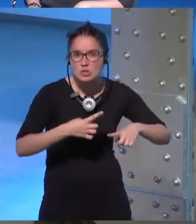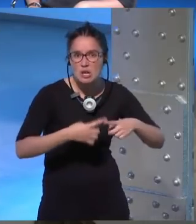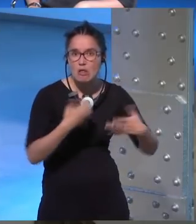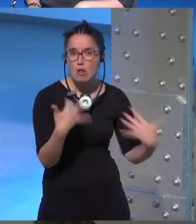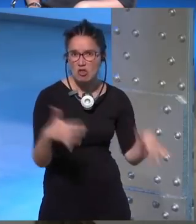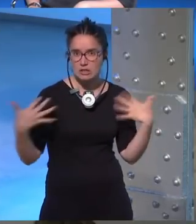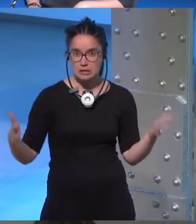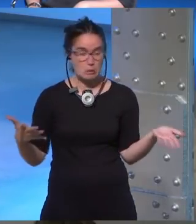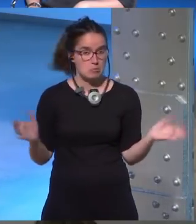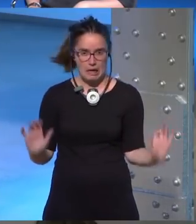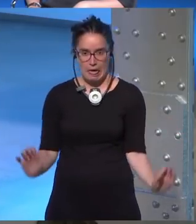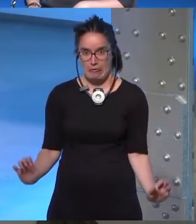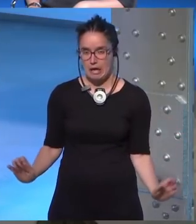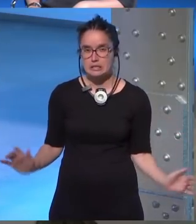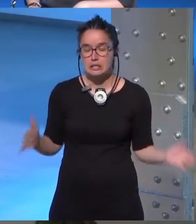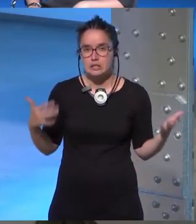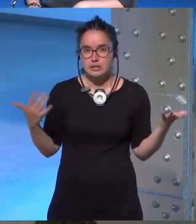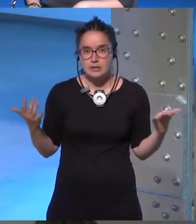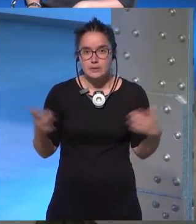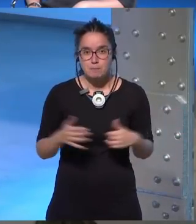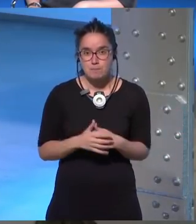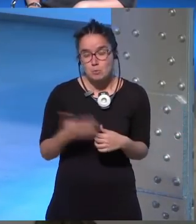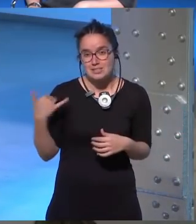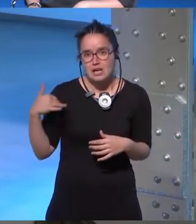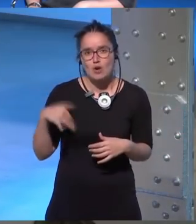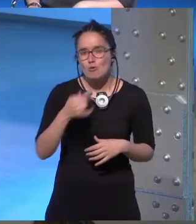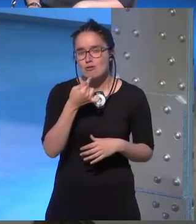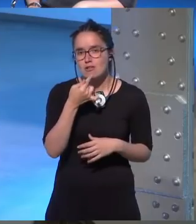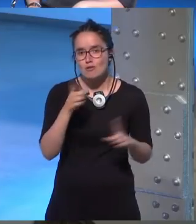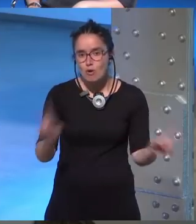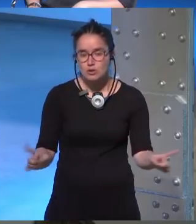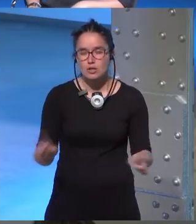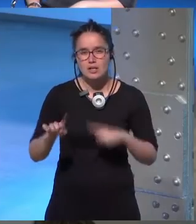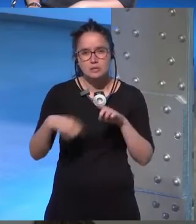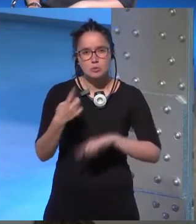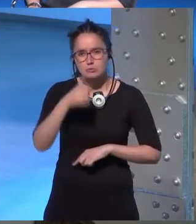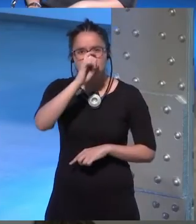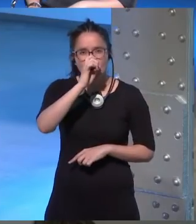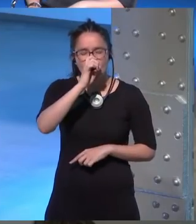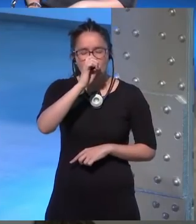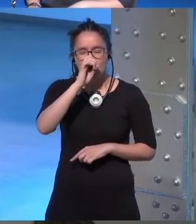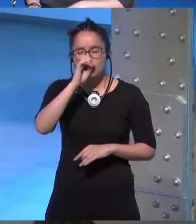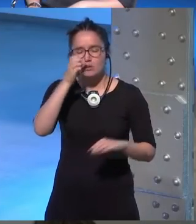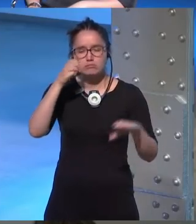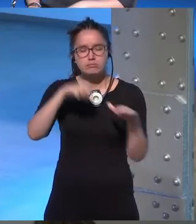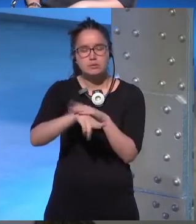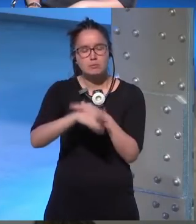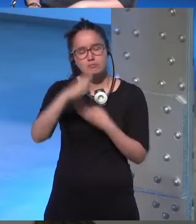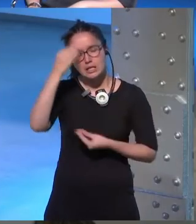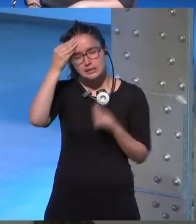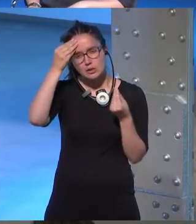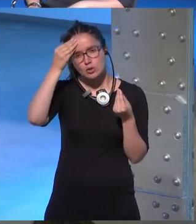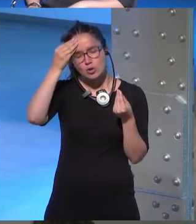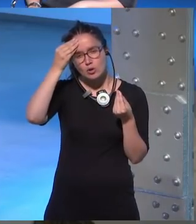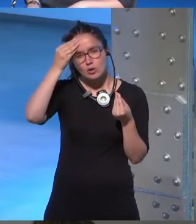dura? y no me encontraba nada entonces claro pues ya cuando dices no y luego me acuerdo que me acosté pensando un poco como